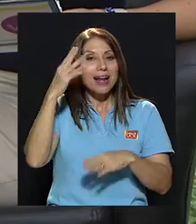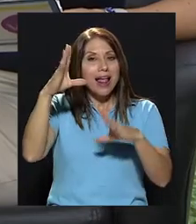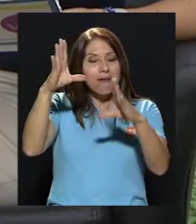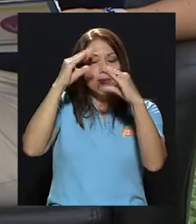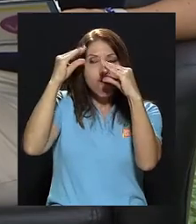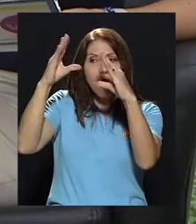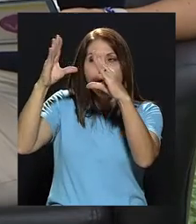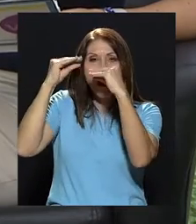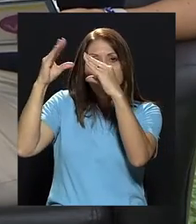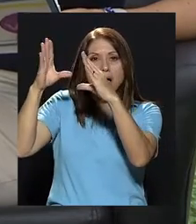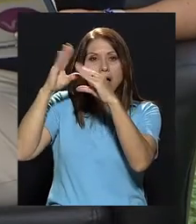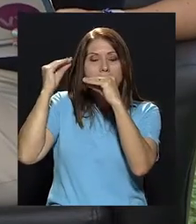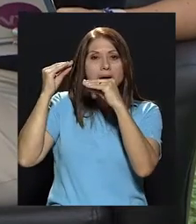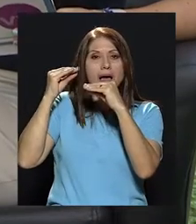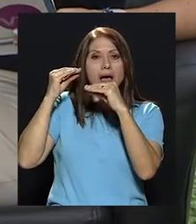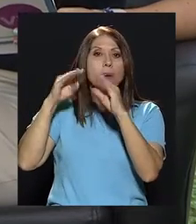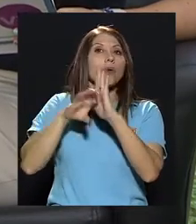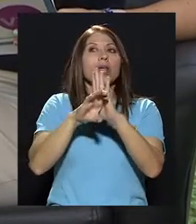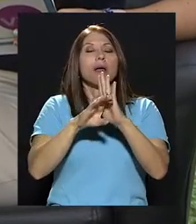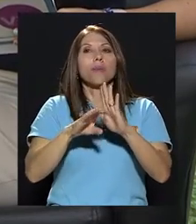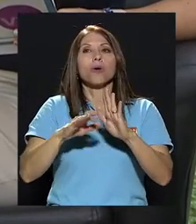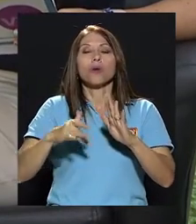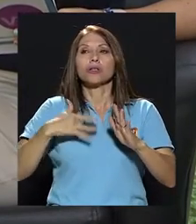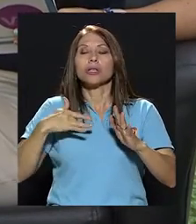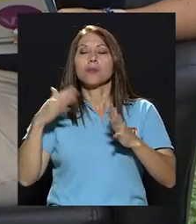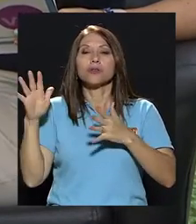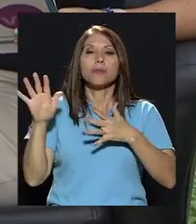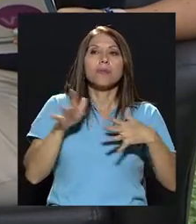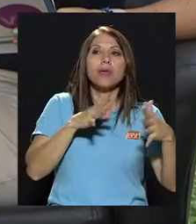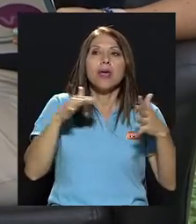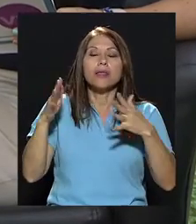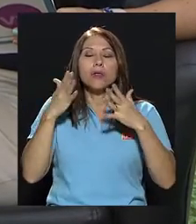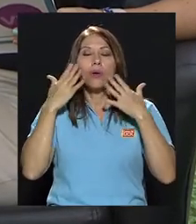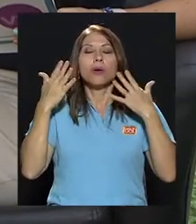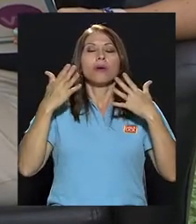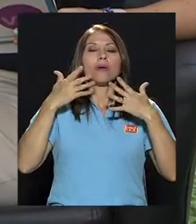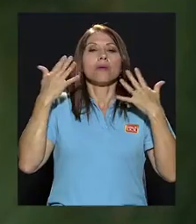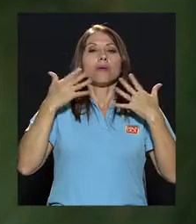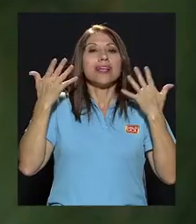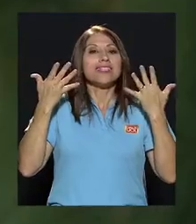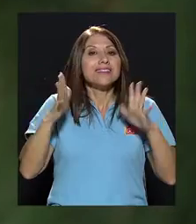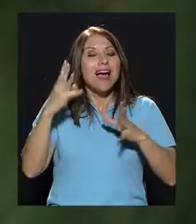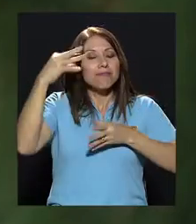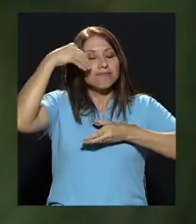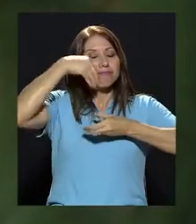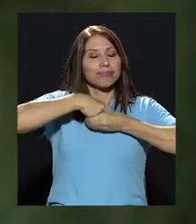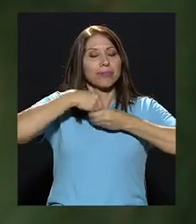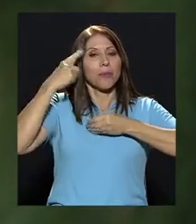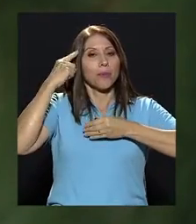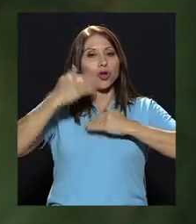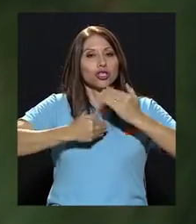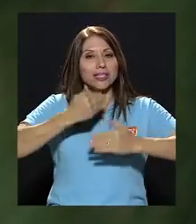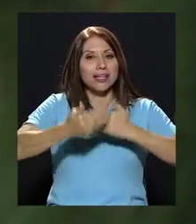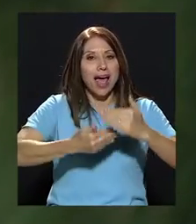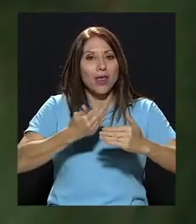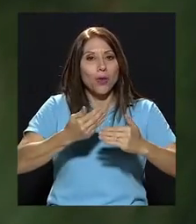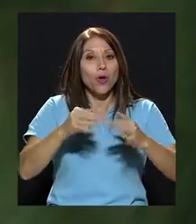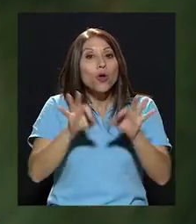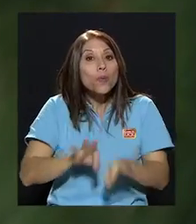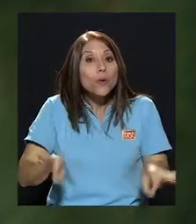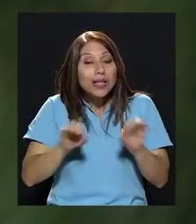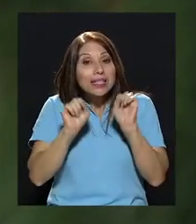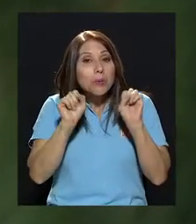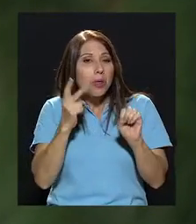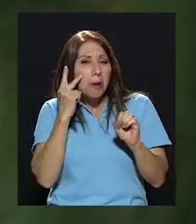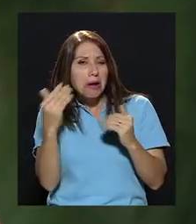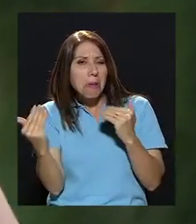informaciones que se nos da desde el viento que nos está pegando en la cara, ya eso va procesado. Lo importante es que podríamos verla como una